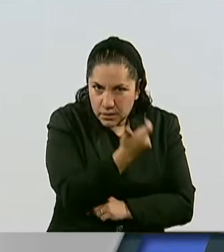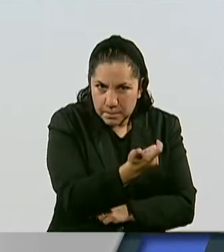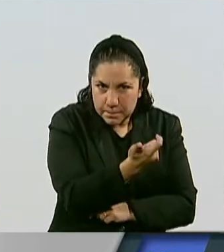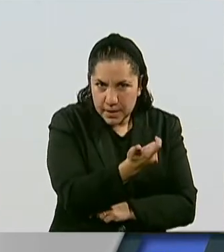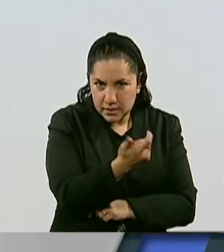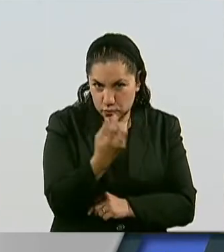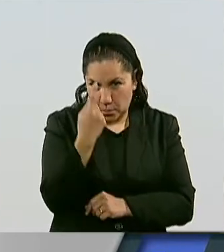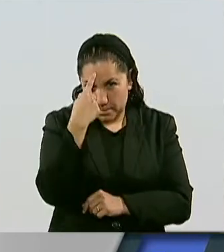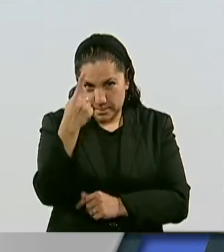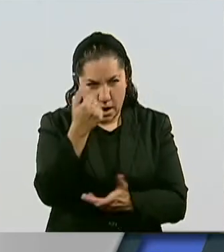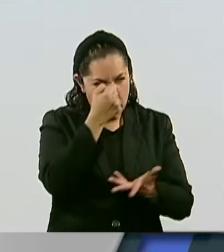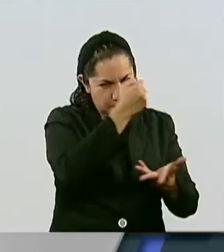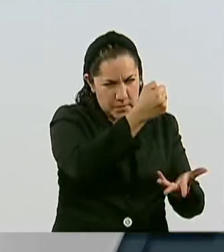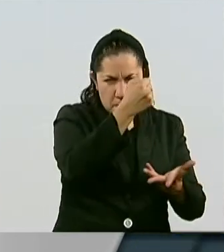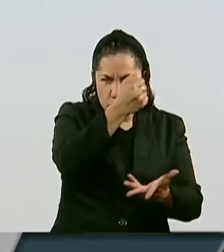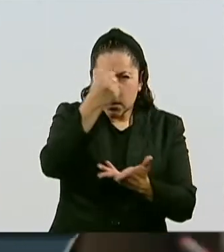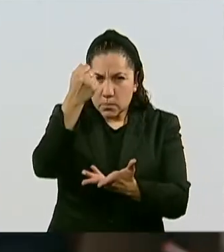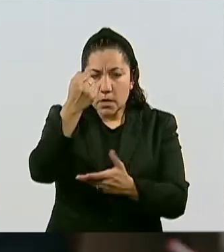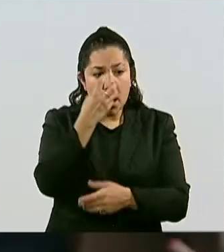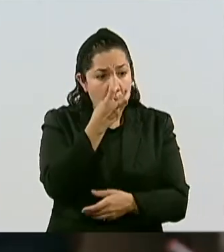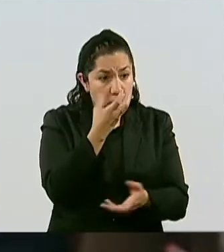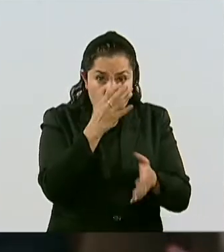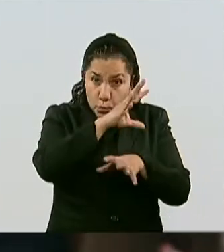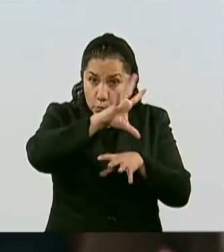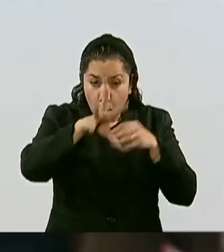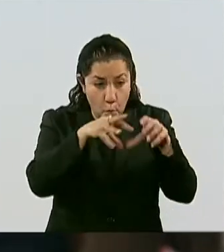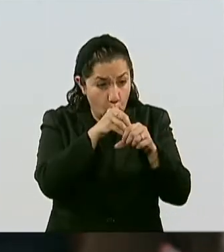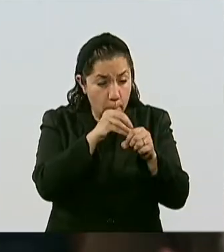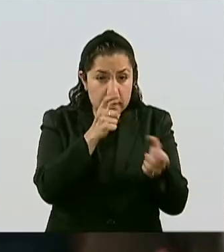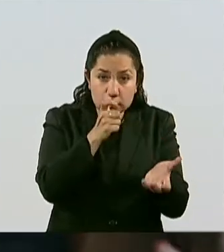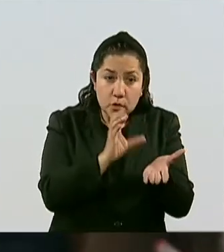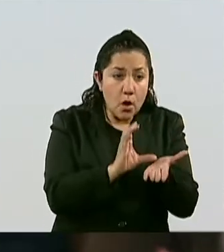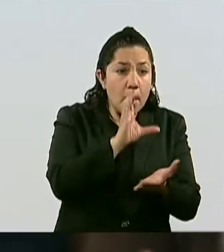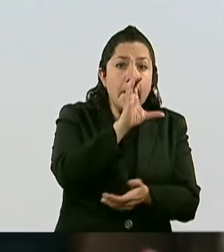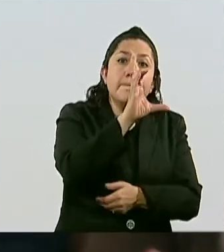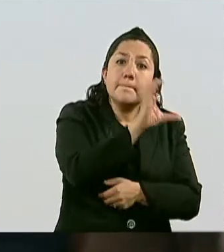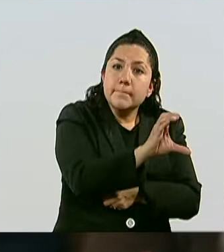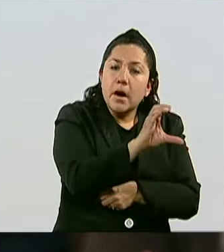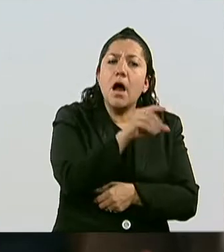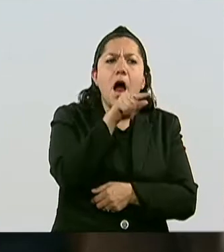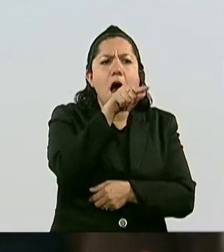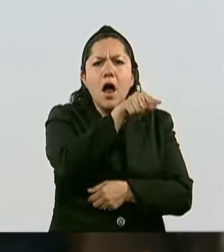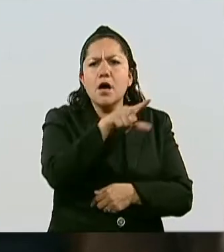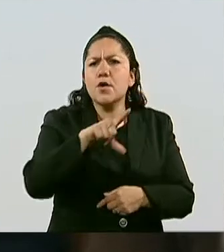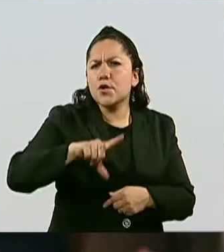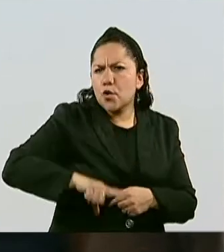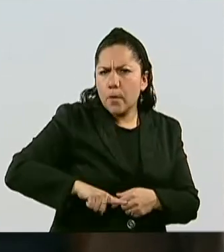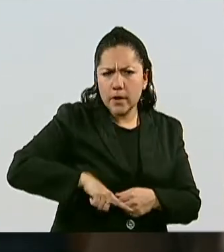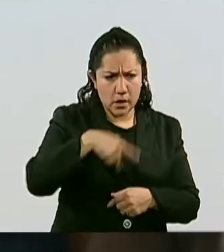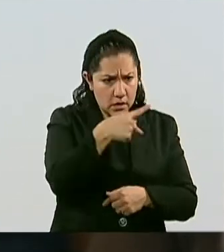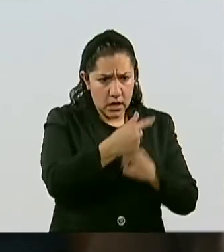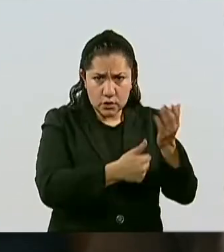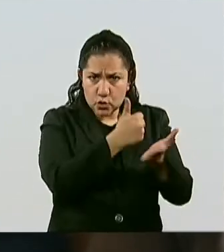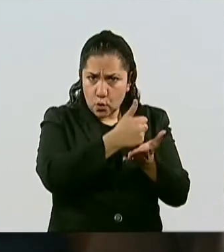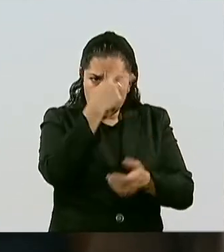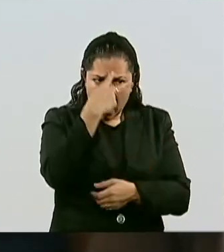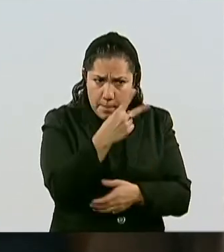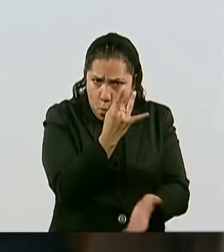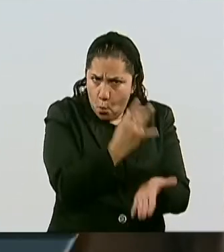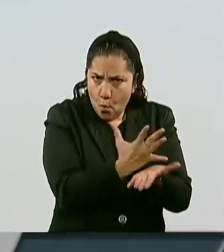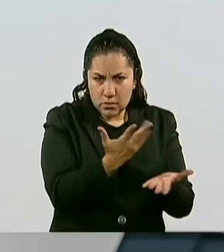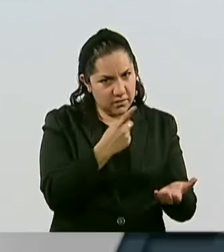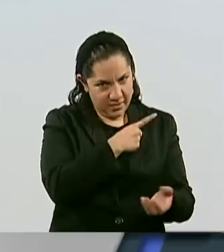federación para entregar estos recursos nuevamente al gobierno de la Ciudad de México,